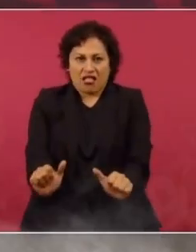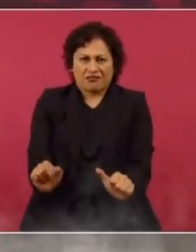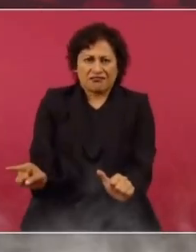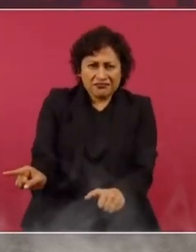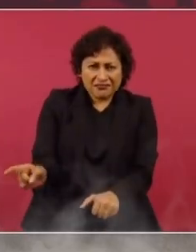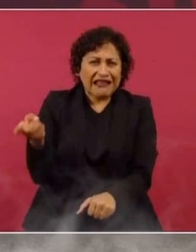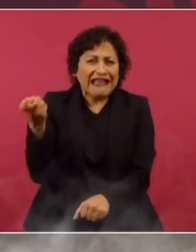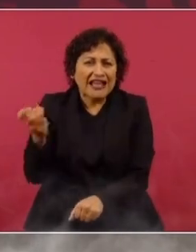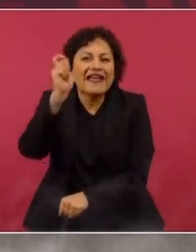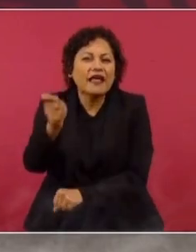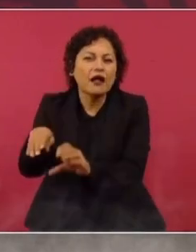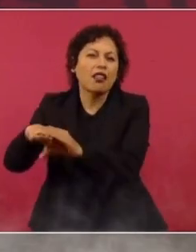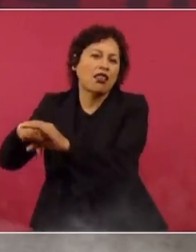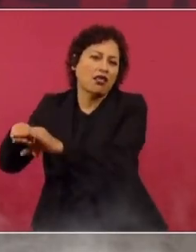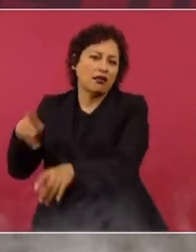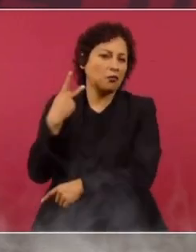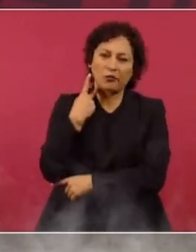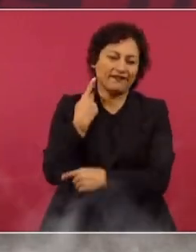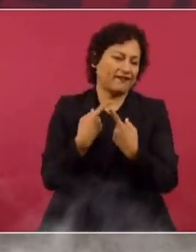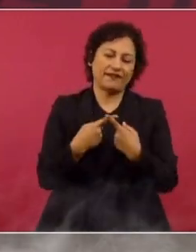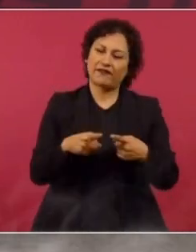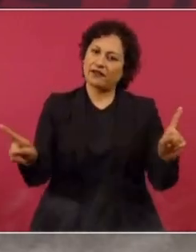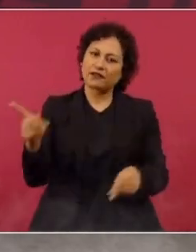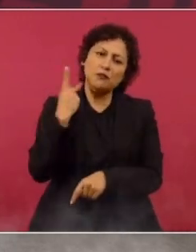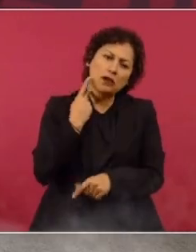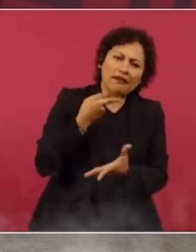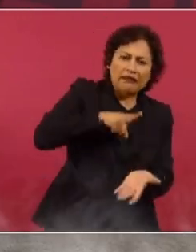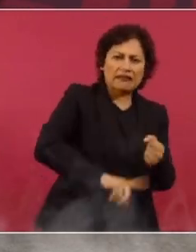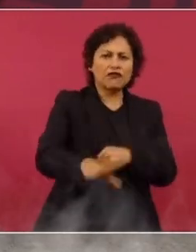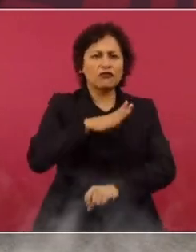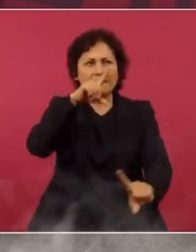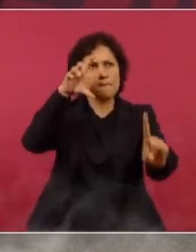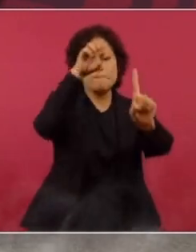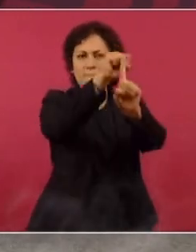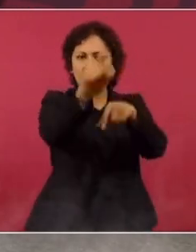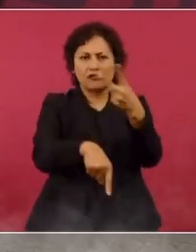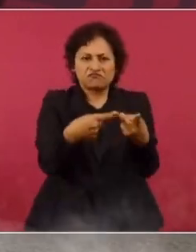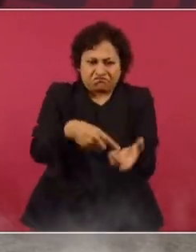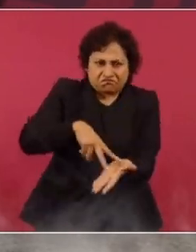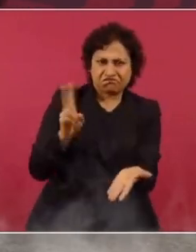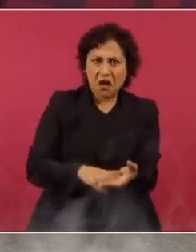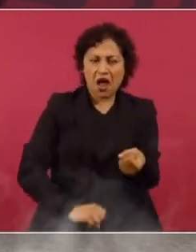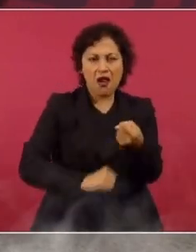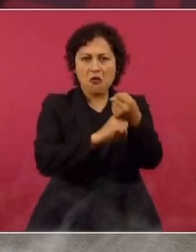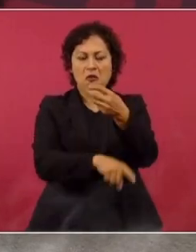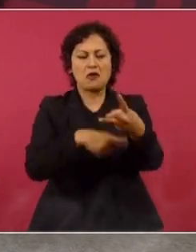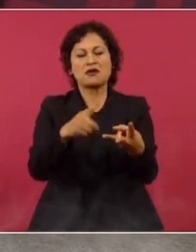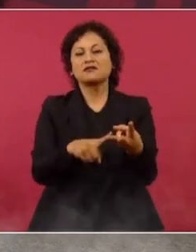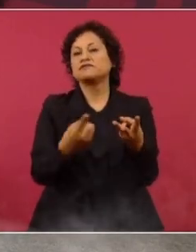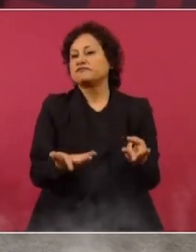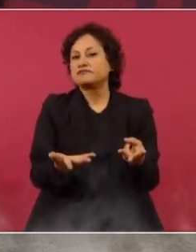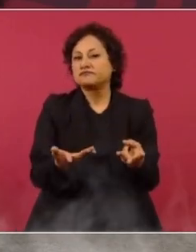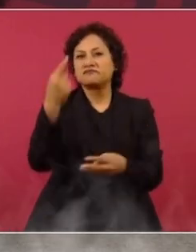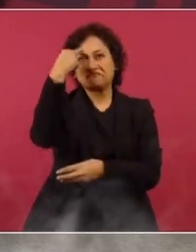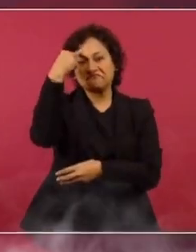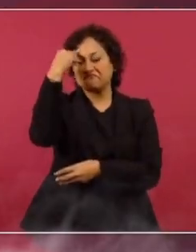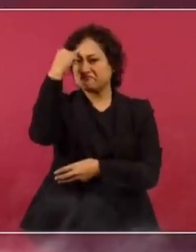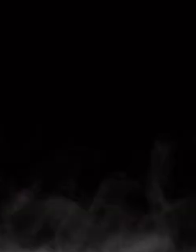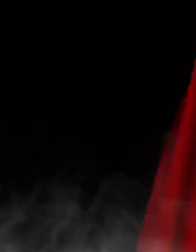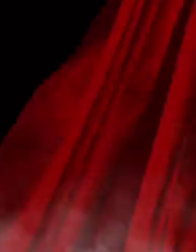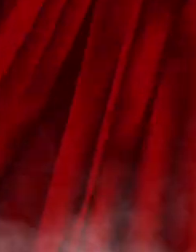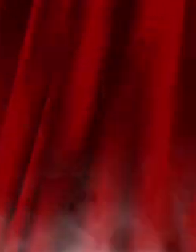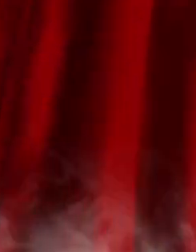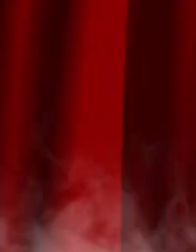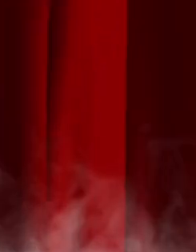es un imperativo ético, tiene que ver con ideales, tiene que ver con principios, tiene que ver con lo racional, pero también con lo místico.